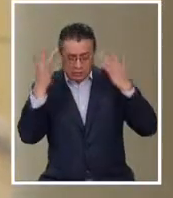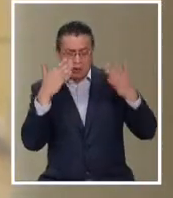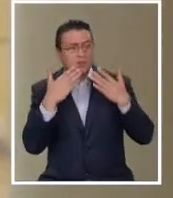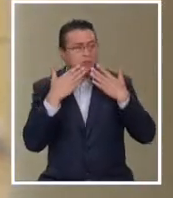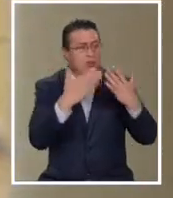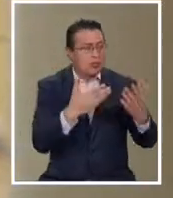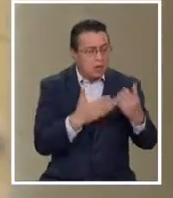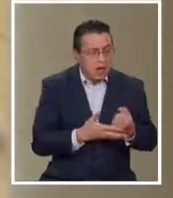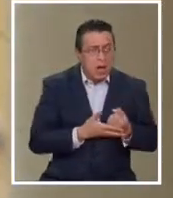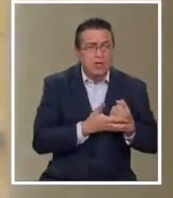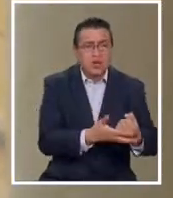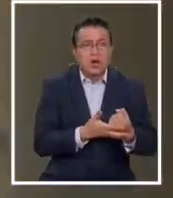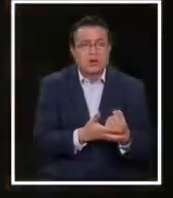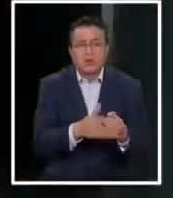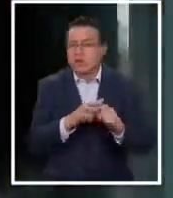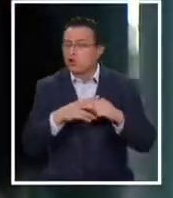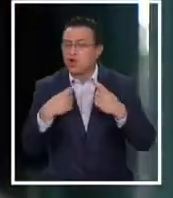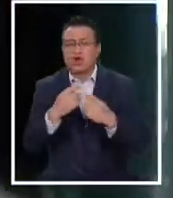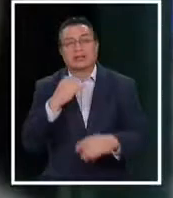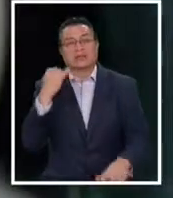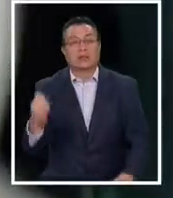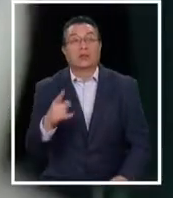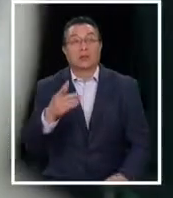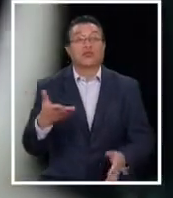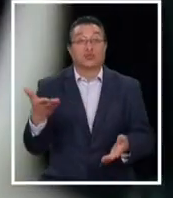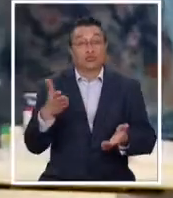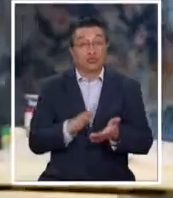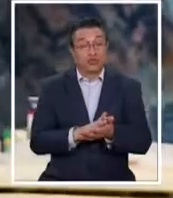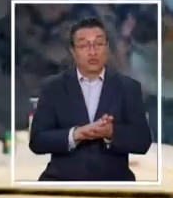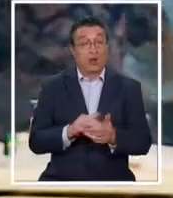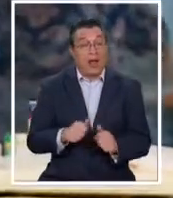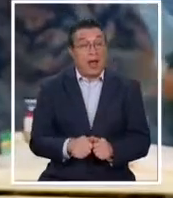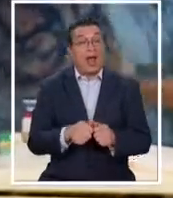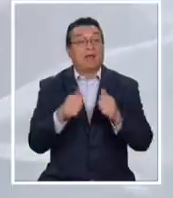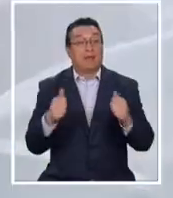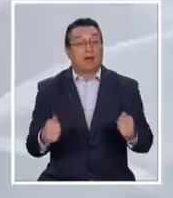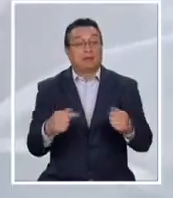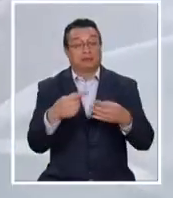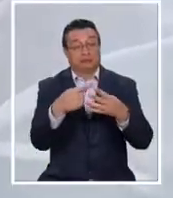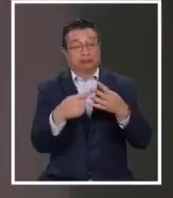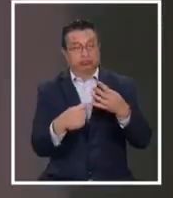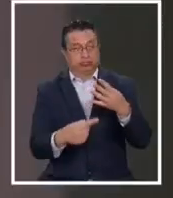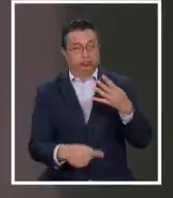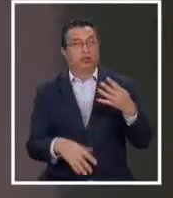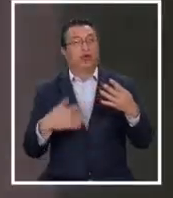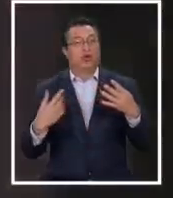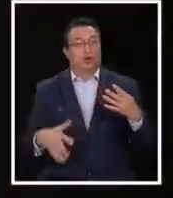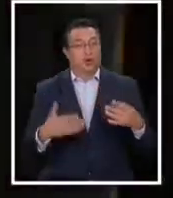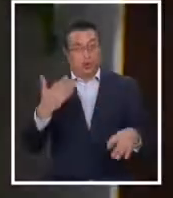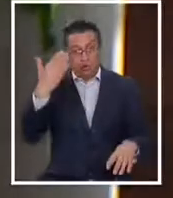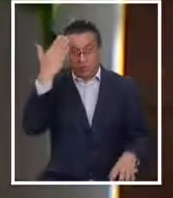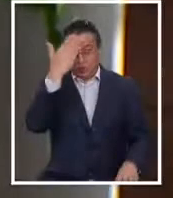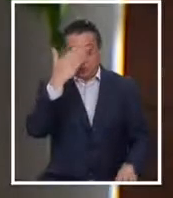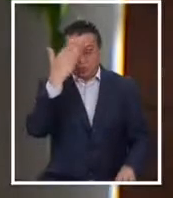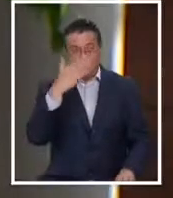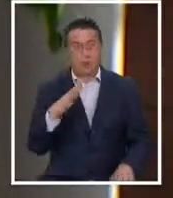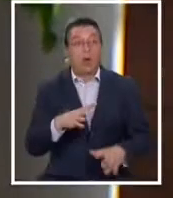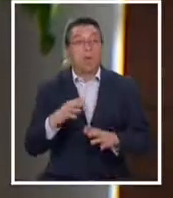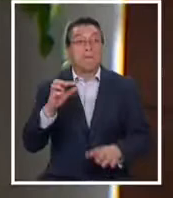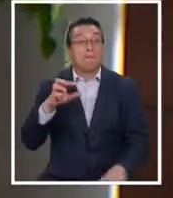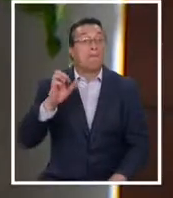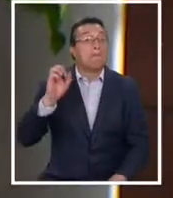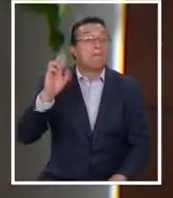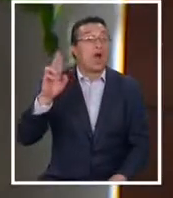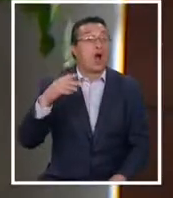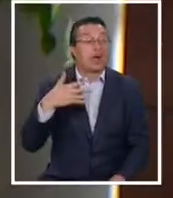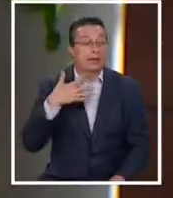el resto. Siempre estaba dispuesto a ayudar a los demás. Pero un fallecimiento que además engrosa una cifra de verdad preocupante. Estamos mucho peor